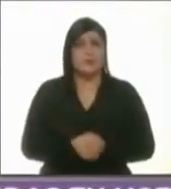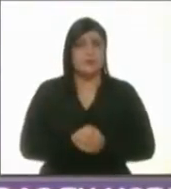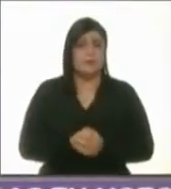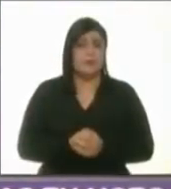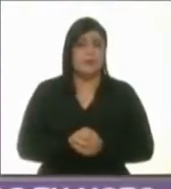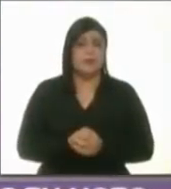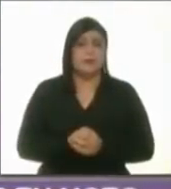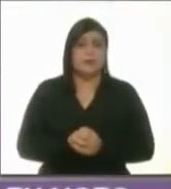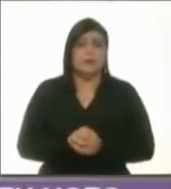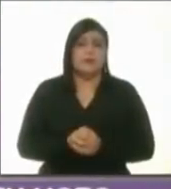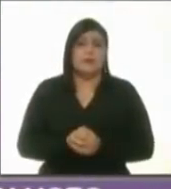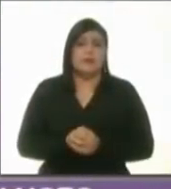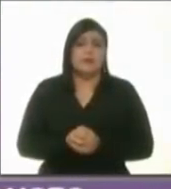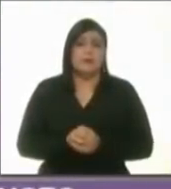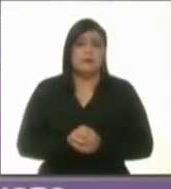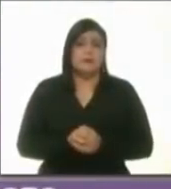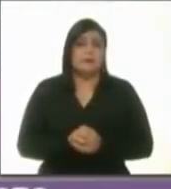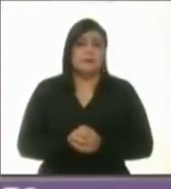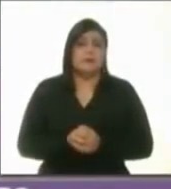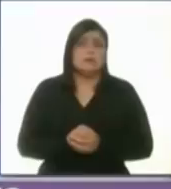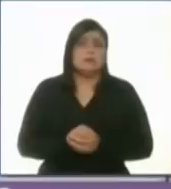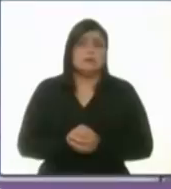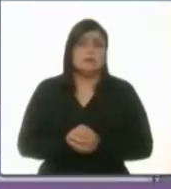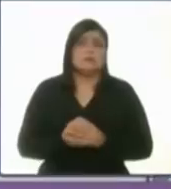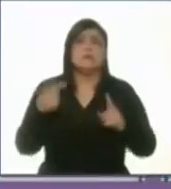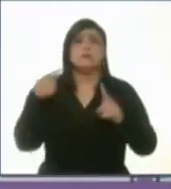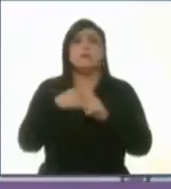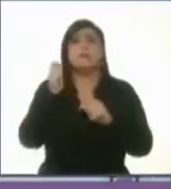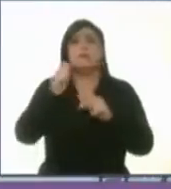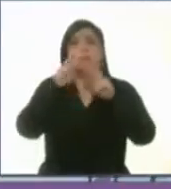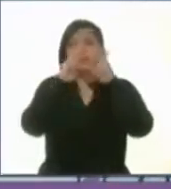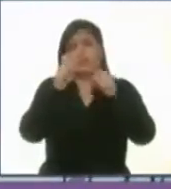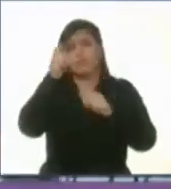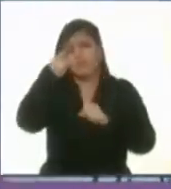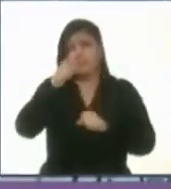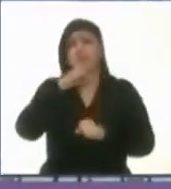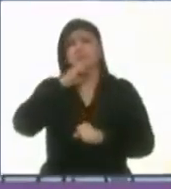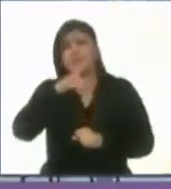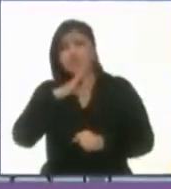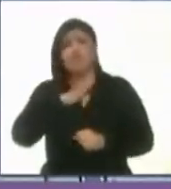Hablando de corrupción y transparencia.